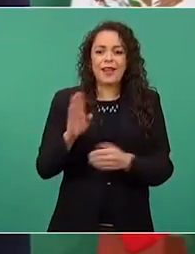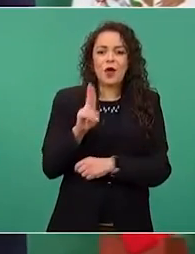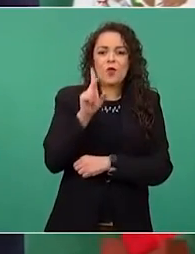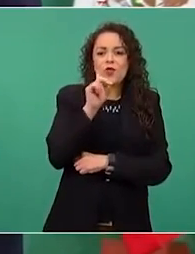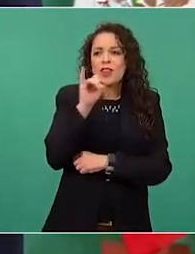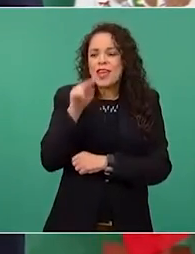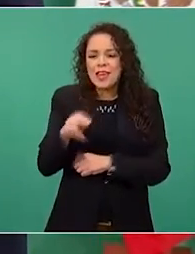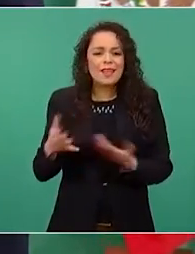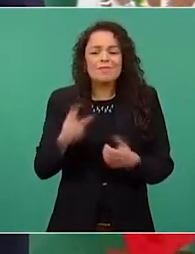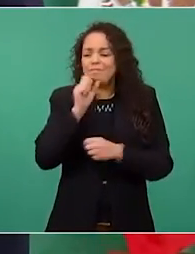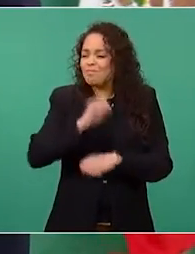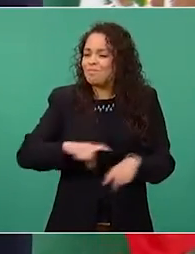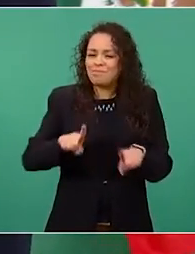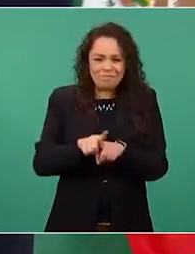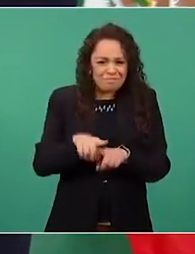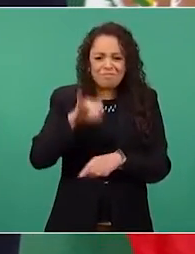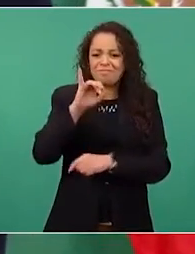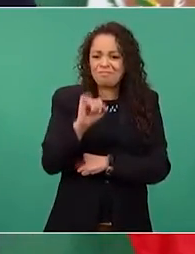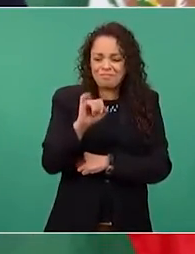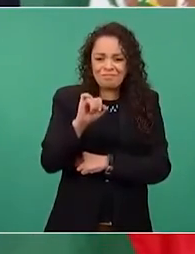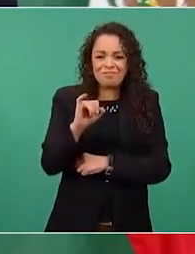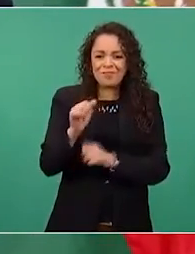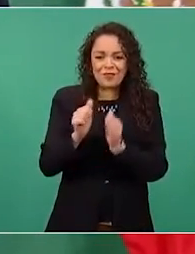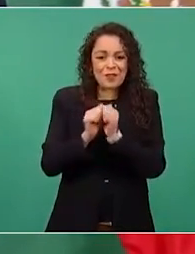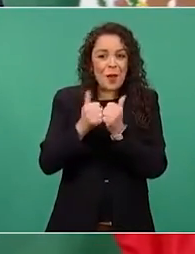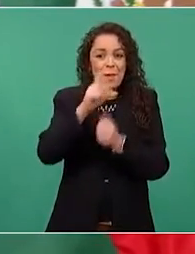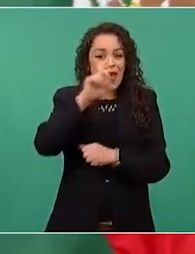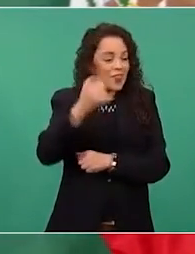y pan de yuca.